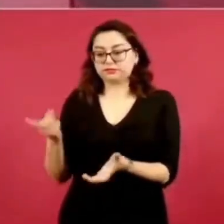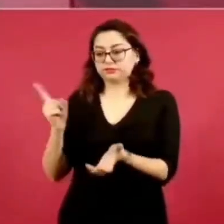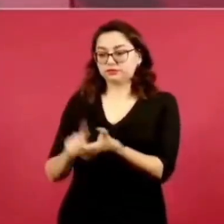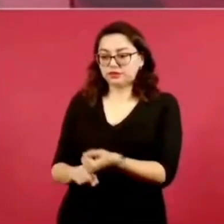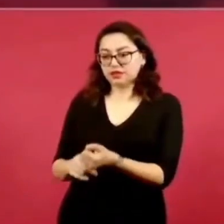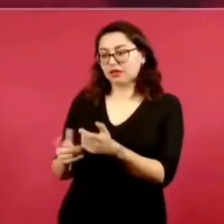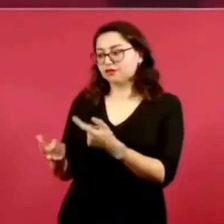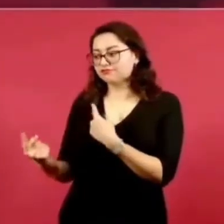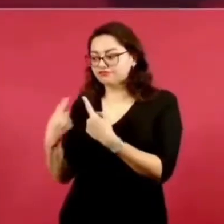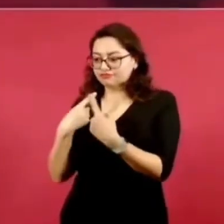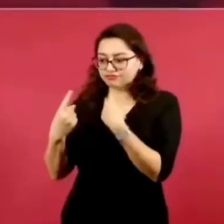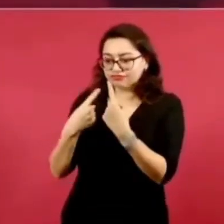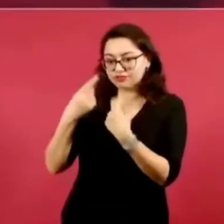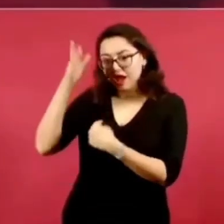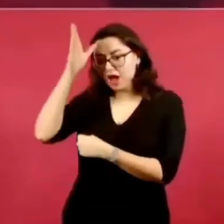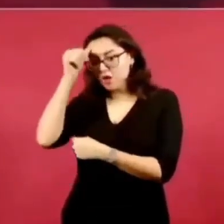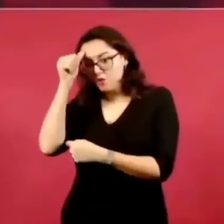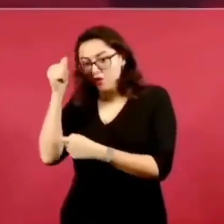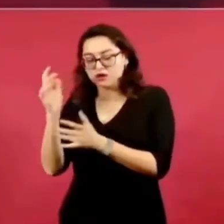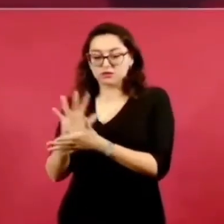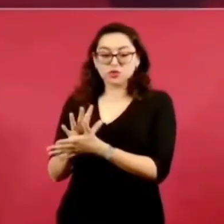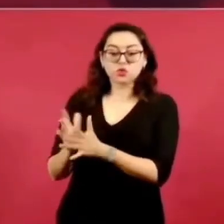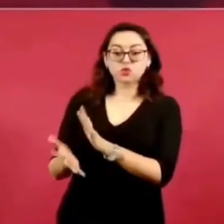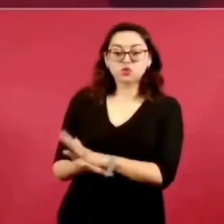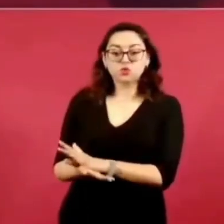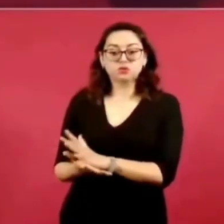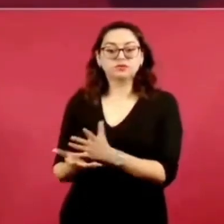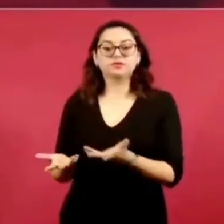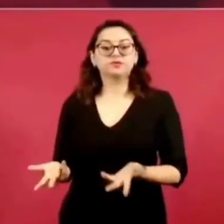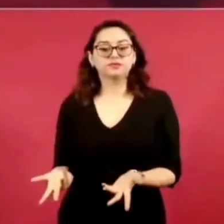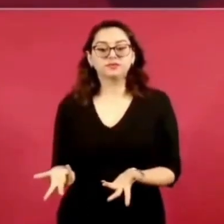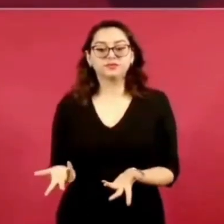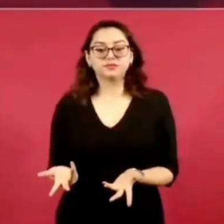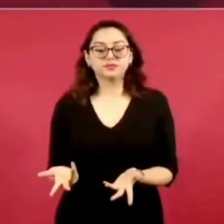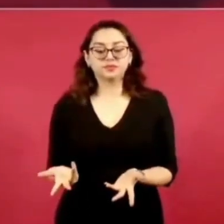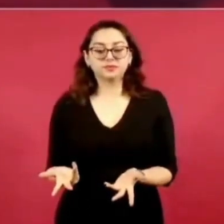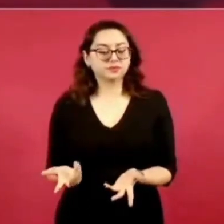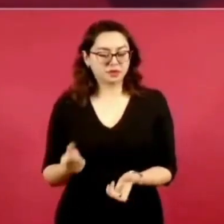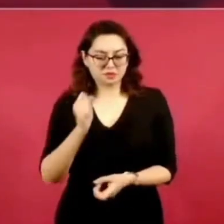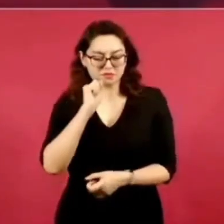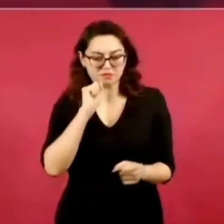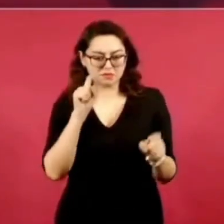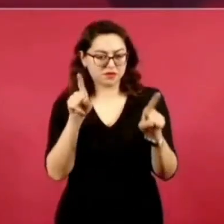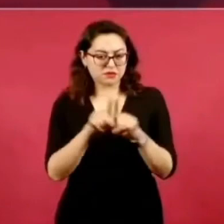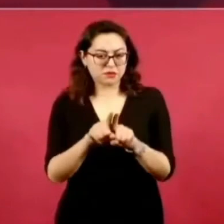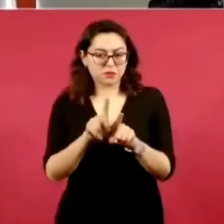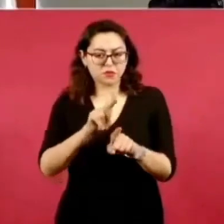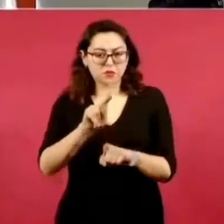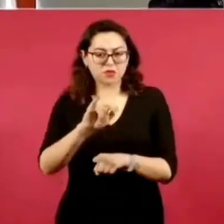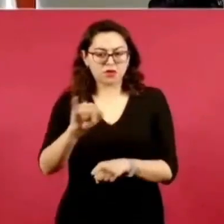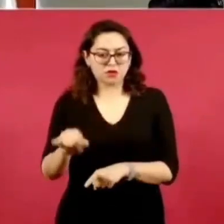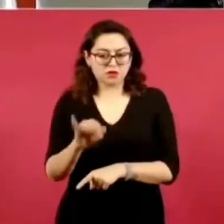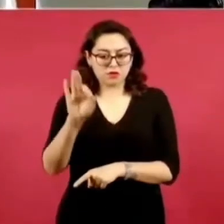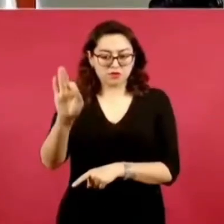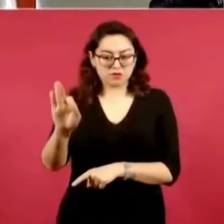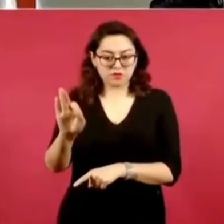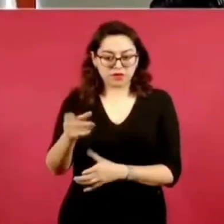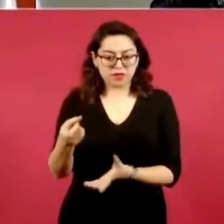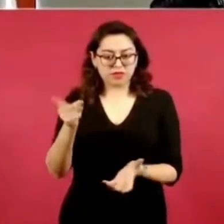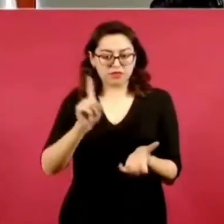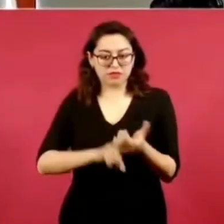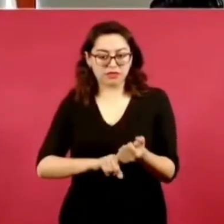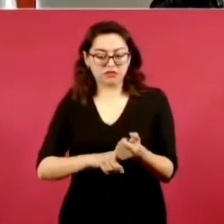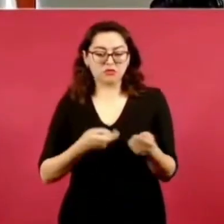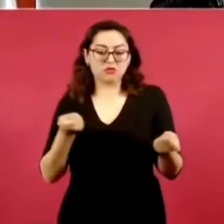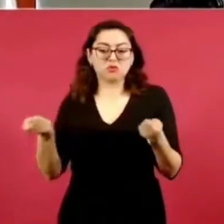como sucede en el Poder Judicial Federal, que se lo entregaron al conservadurismo